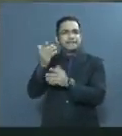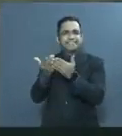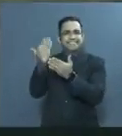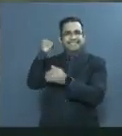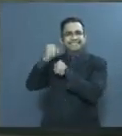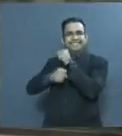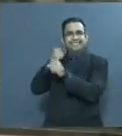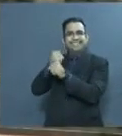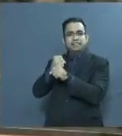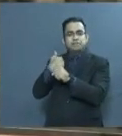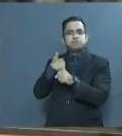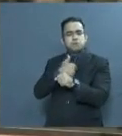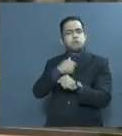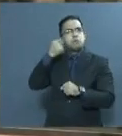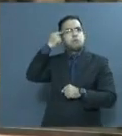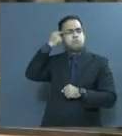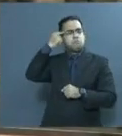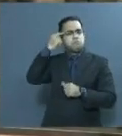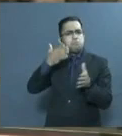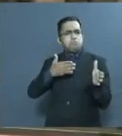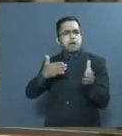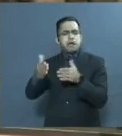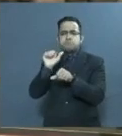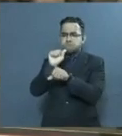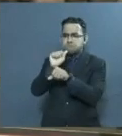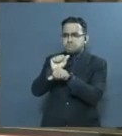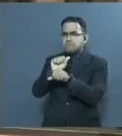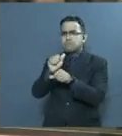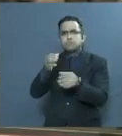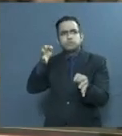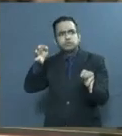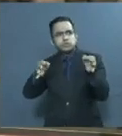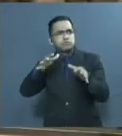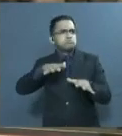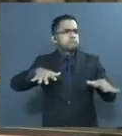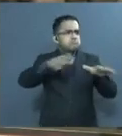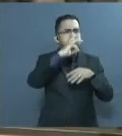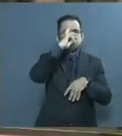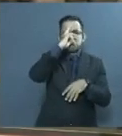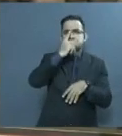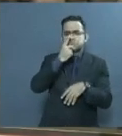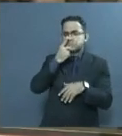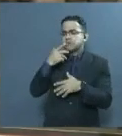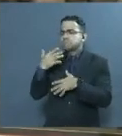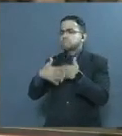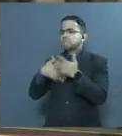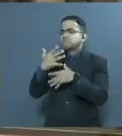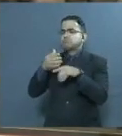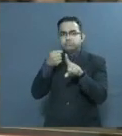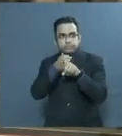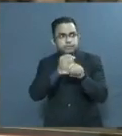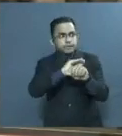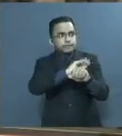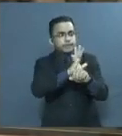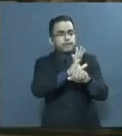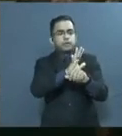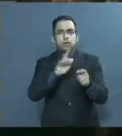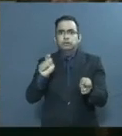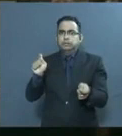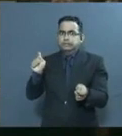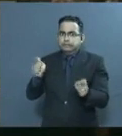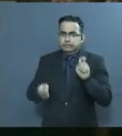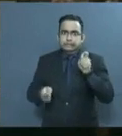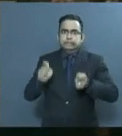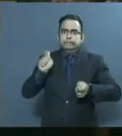enfrentar asuntos esenciales de la justicia dominicana ha debido adaptarse a esta realidad.